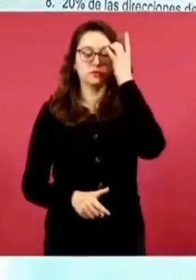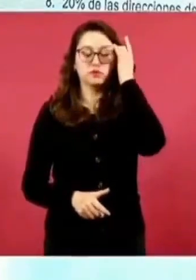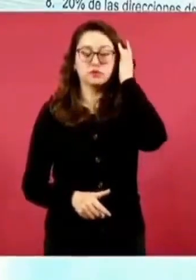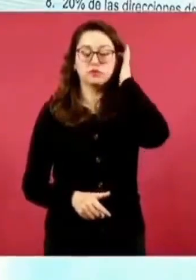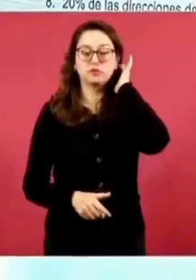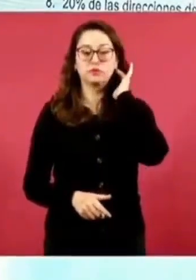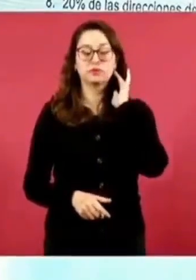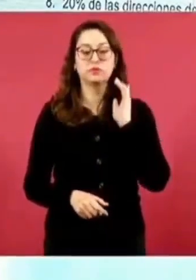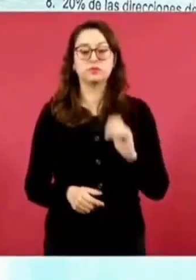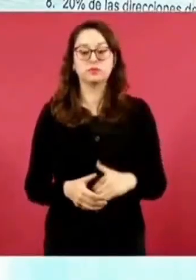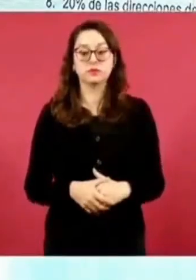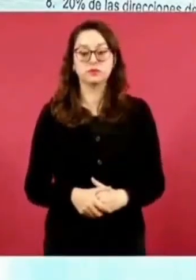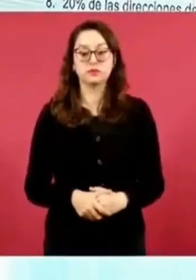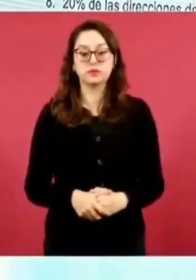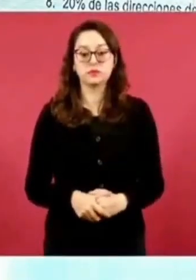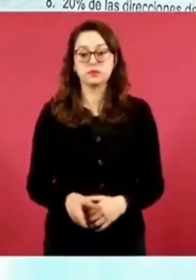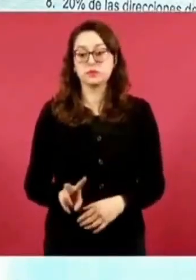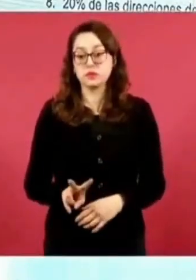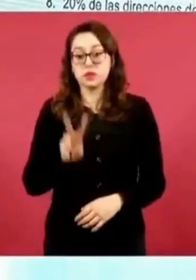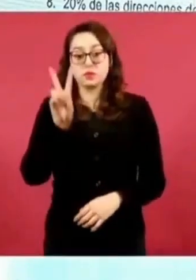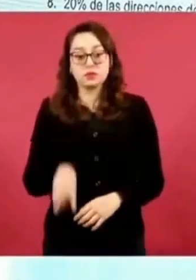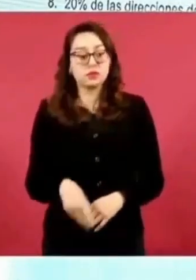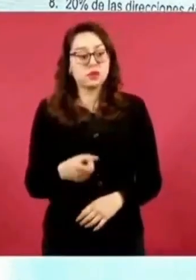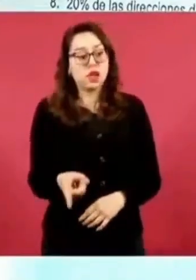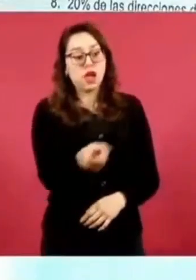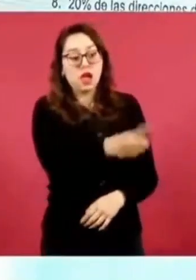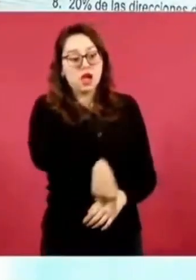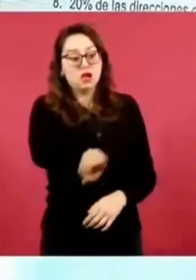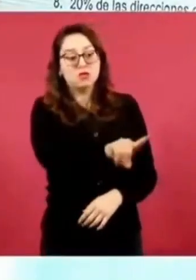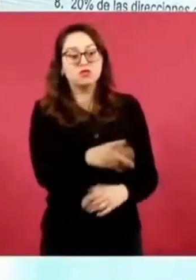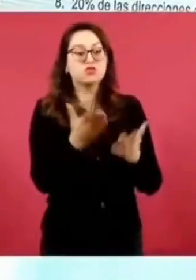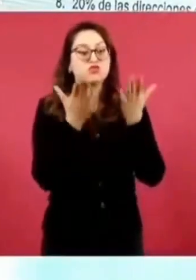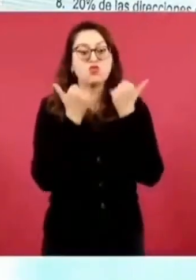y la hipocresía.